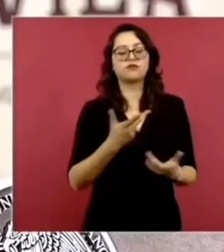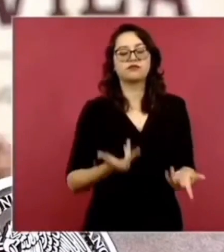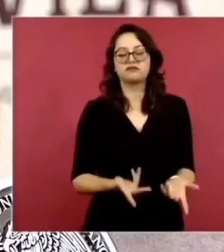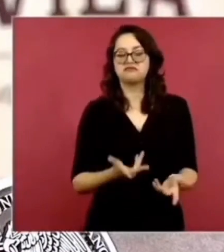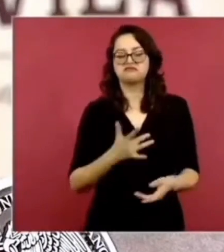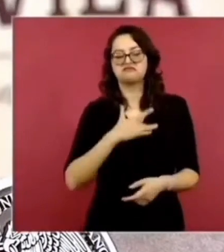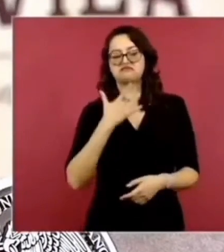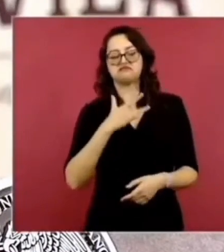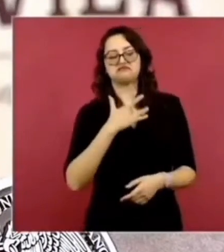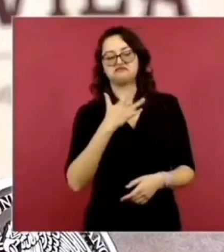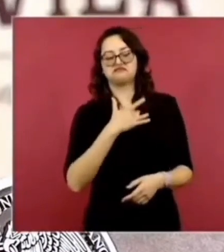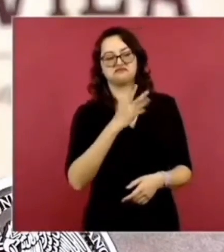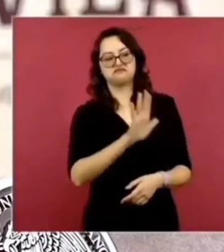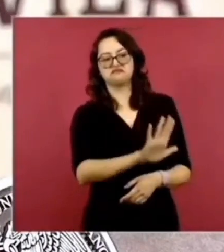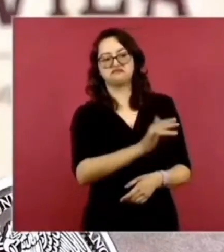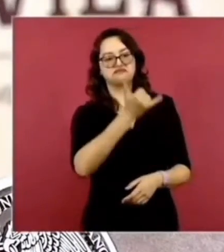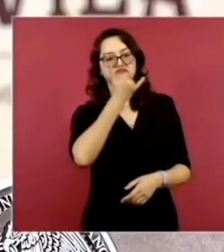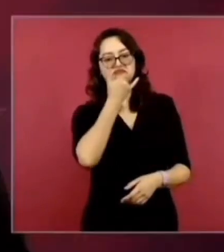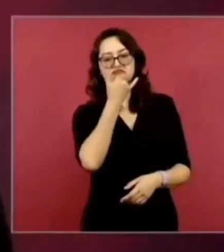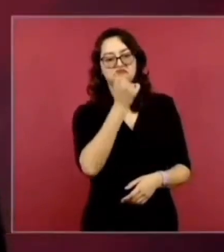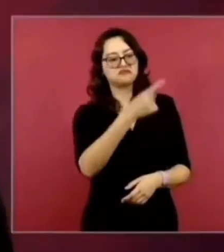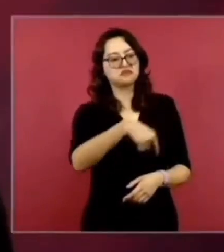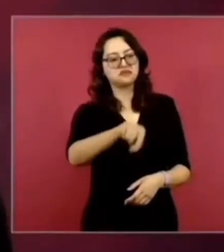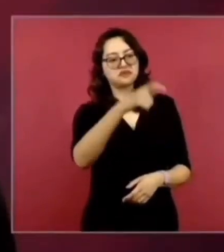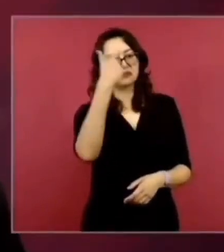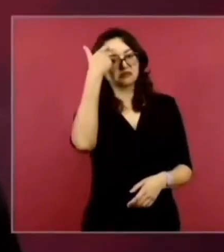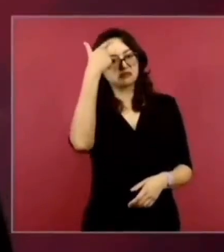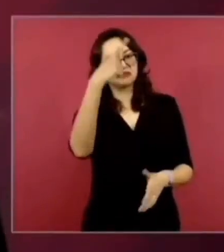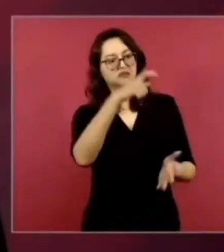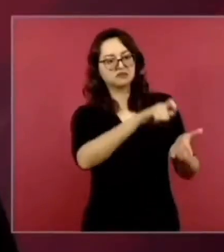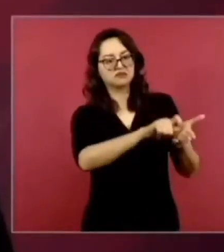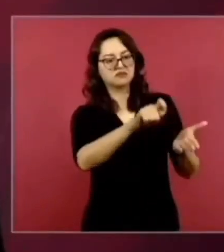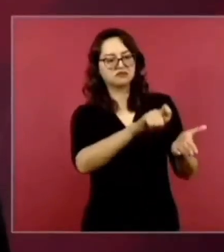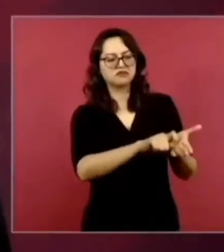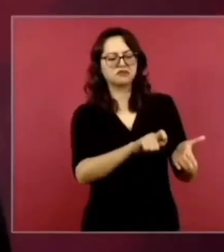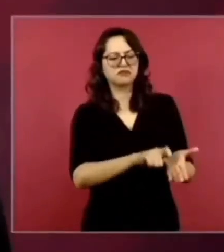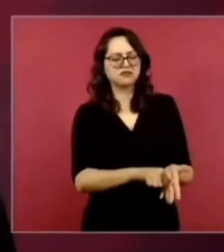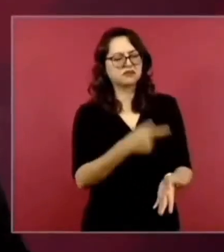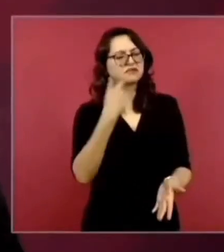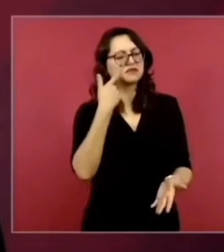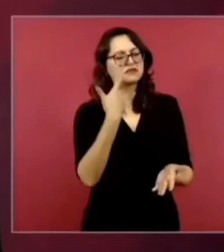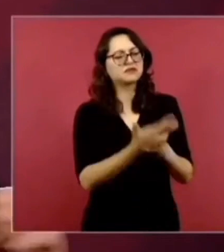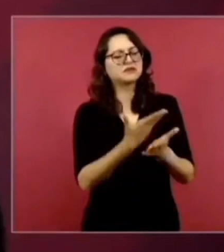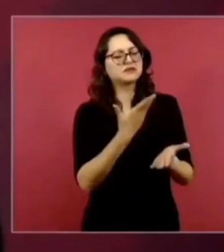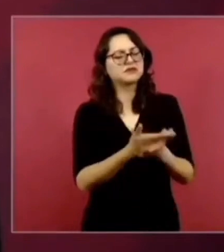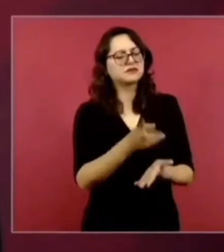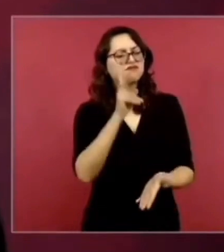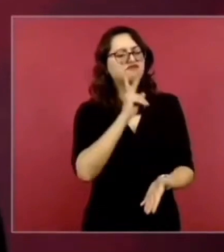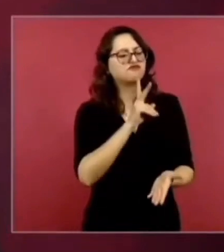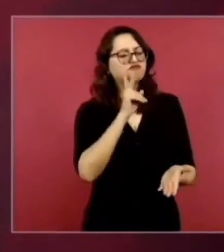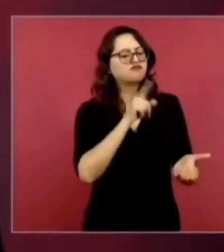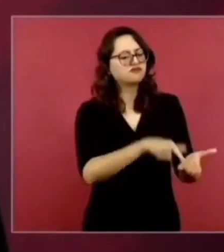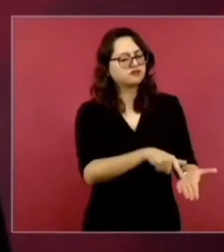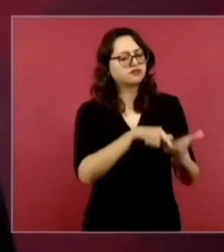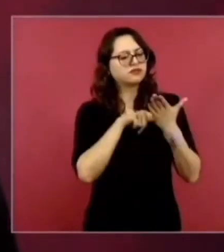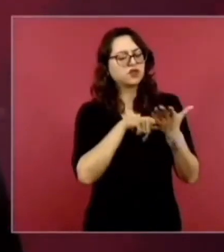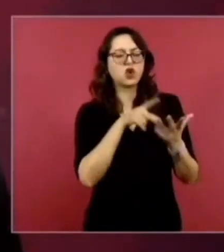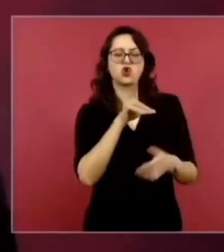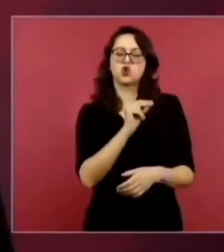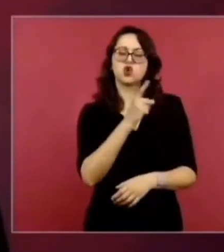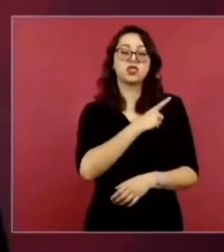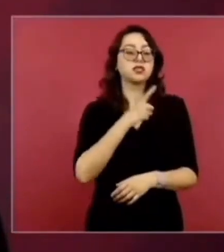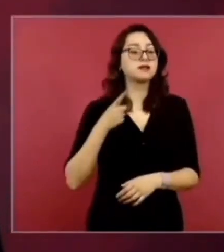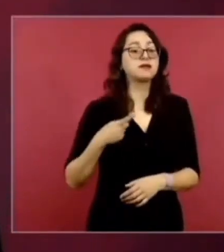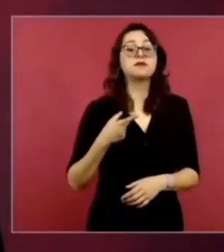espacio y también a escribientes como Ricardo Rafael a dar sustento a sus afirmaciones sin replicar mentiras que